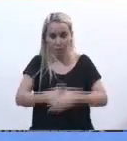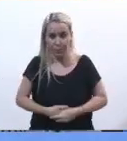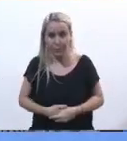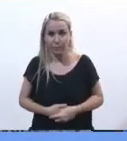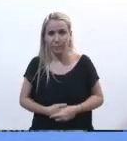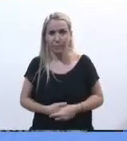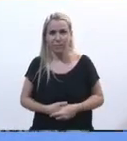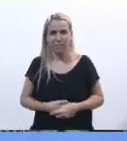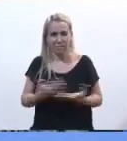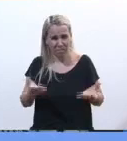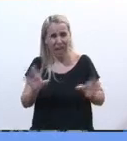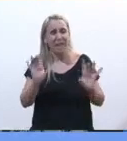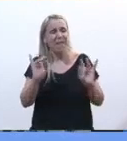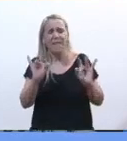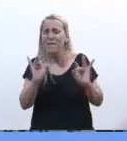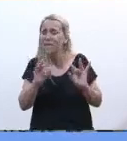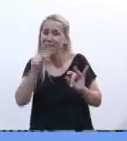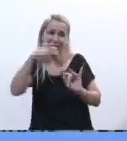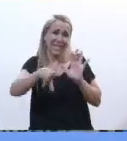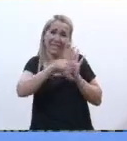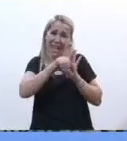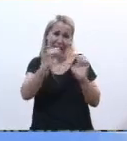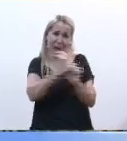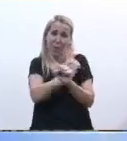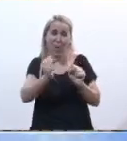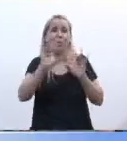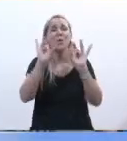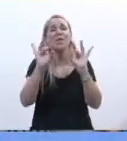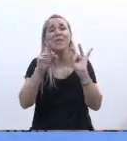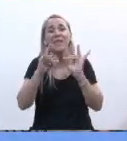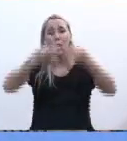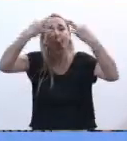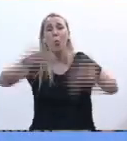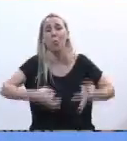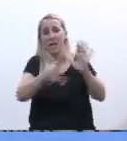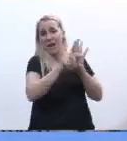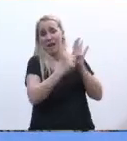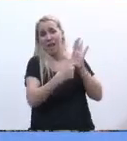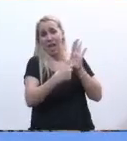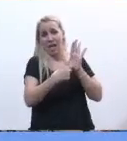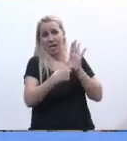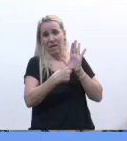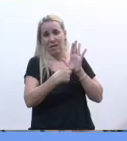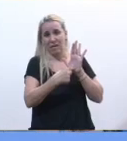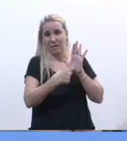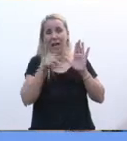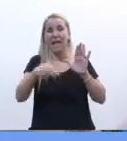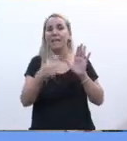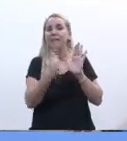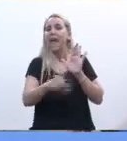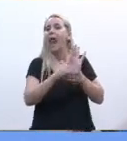Tan difícil está que salga esta ley y mucho más de su cumplimiento que se plantea que sea una ley de orden público.